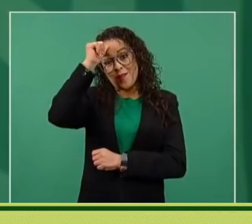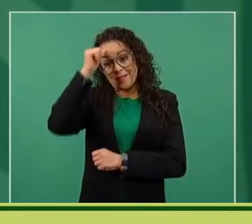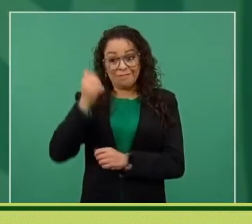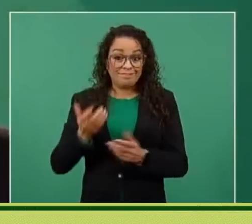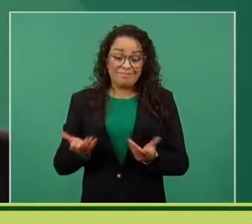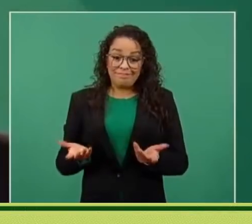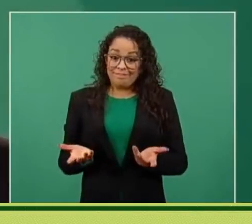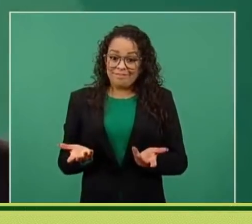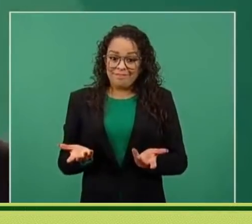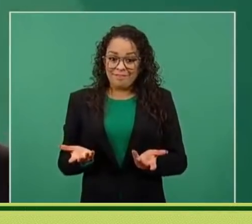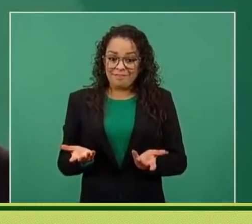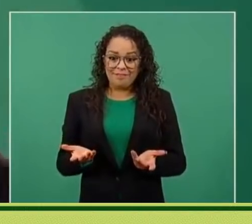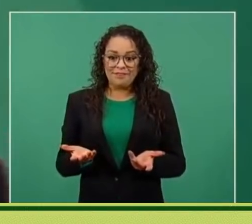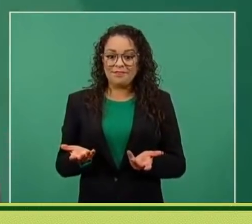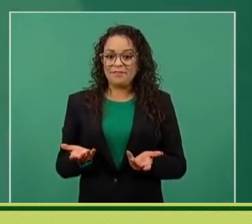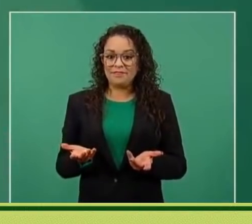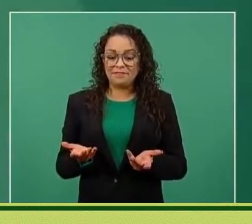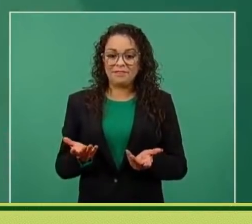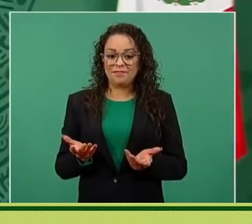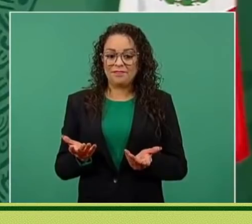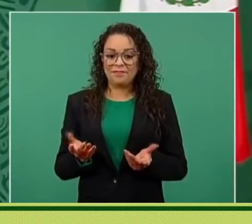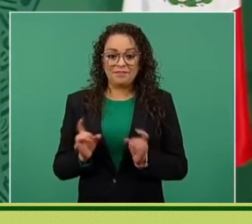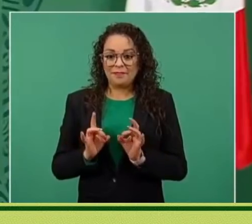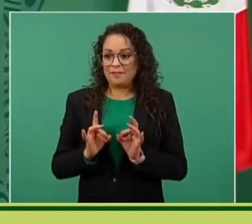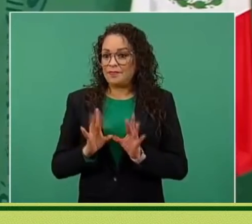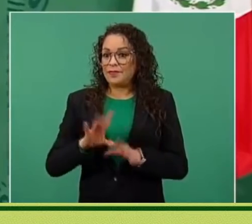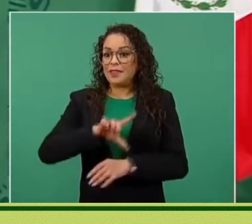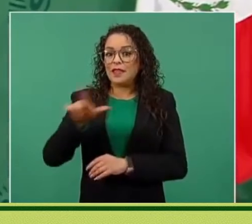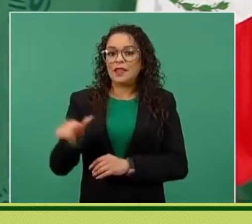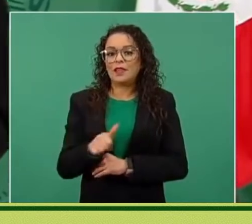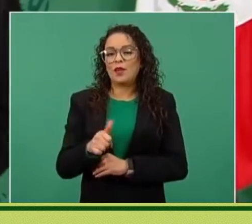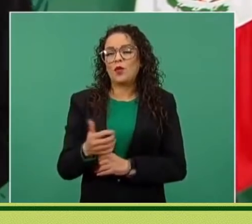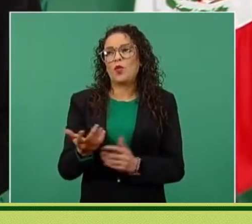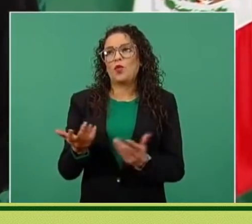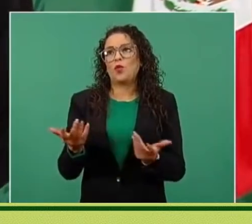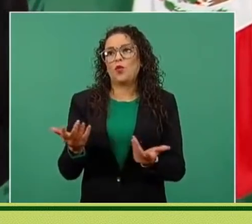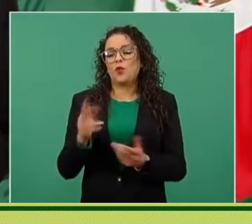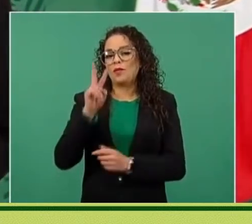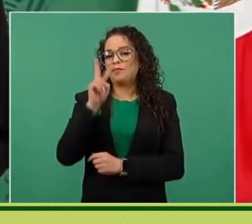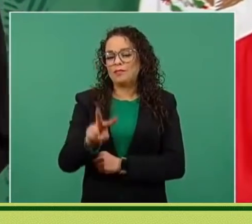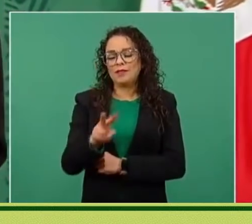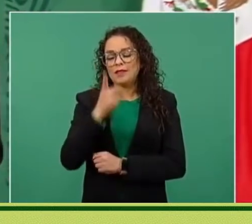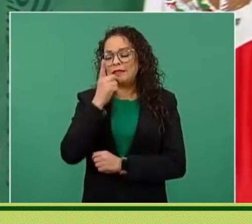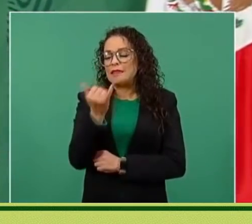Y lamentaban, decían ellos, que habían cometido un error